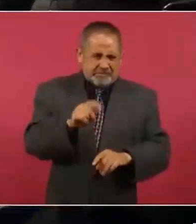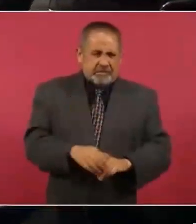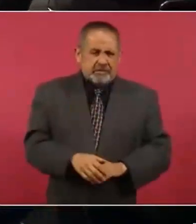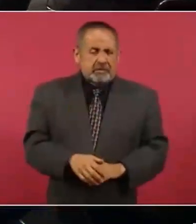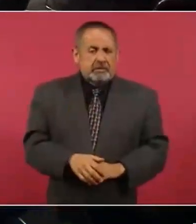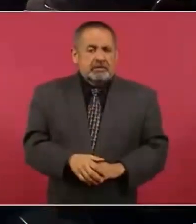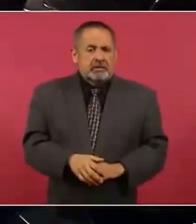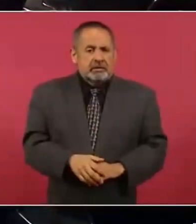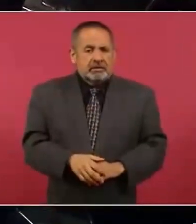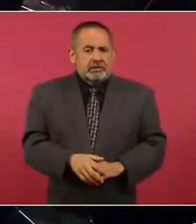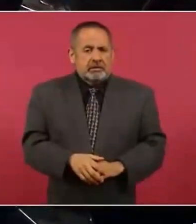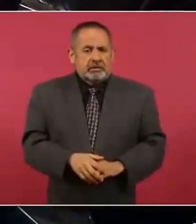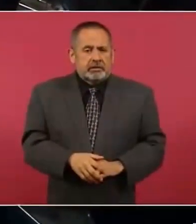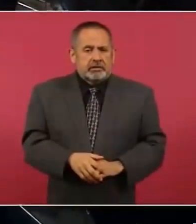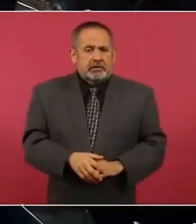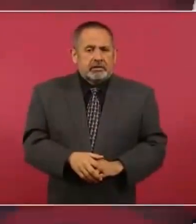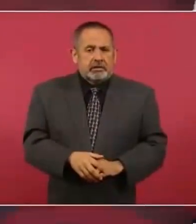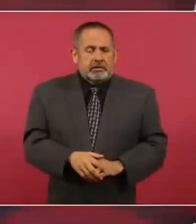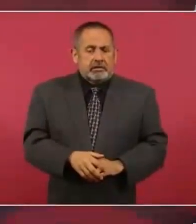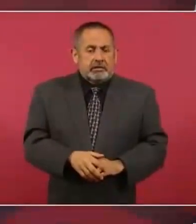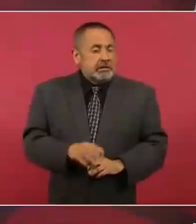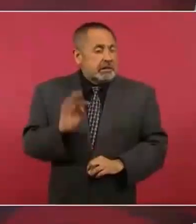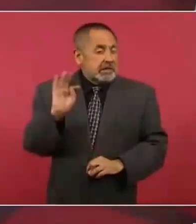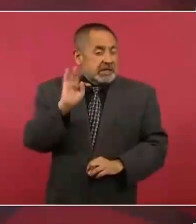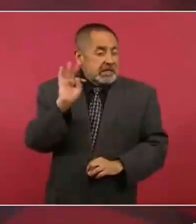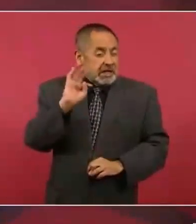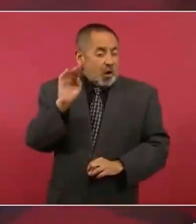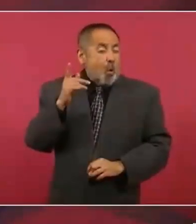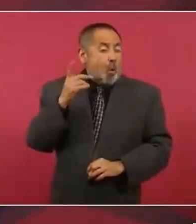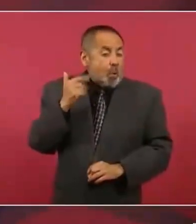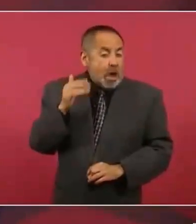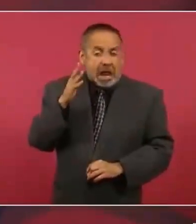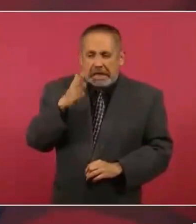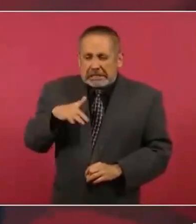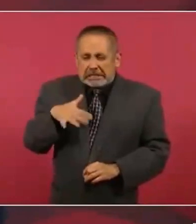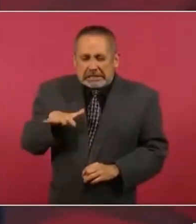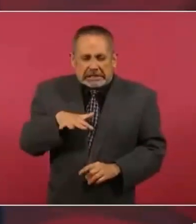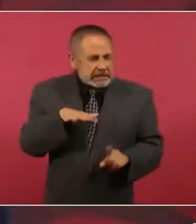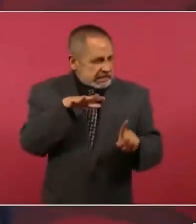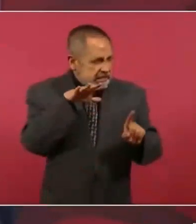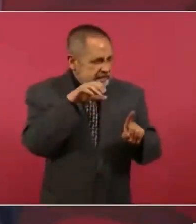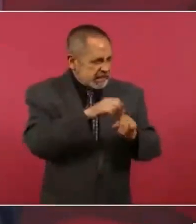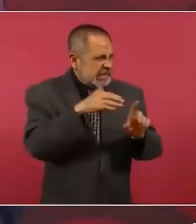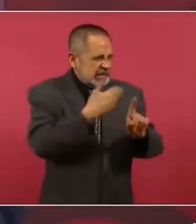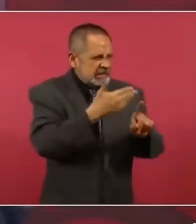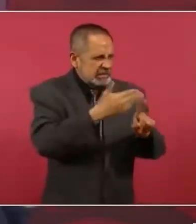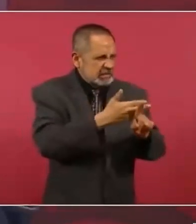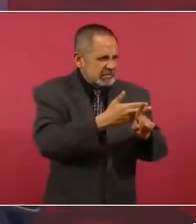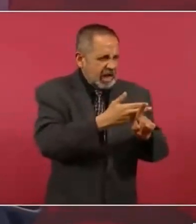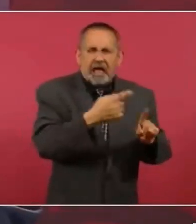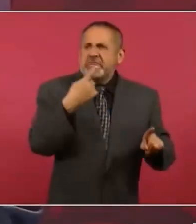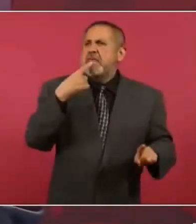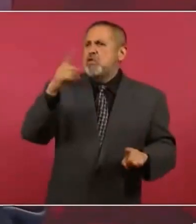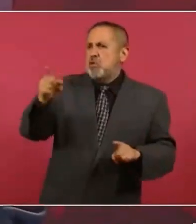si lo estuviésemos persiguiendo, hubiésemos presentado una denuncia.